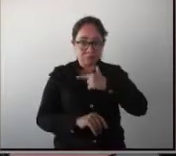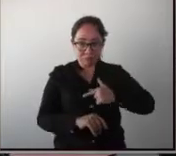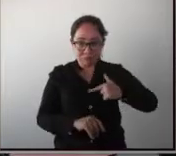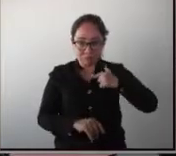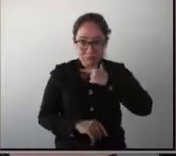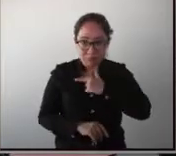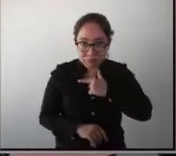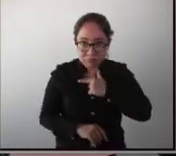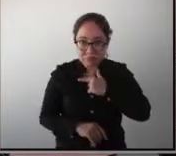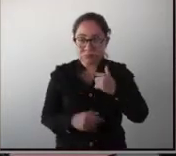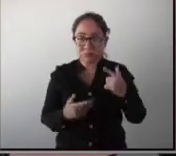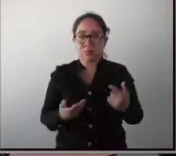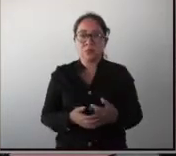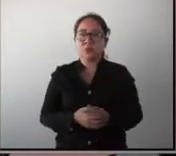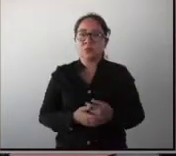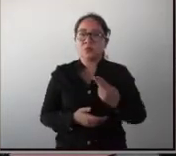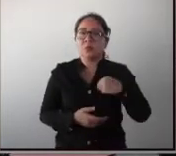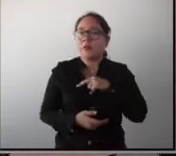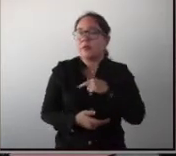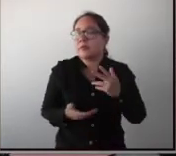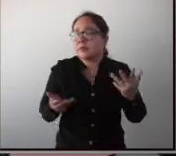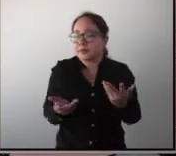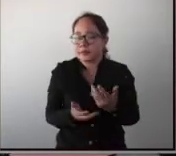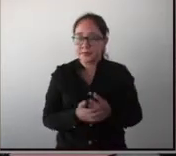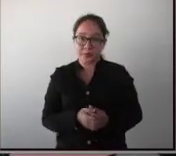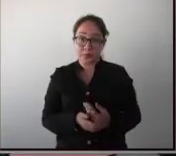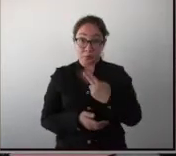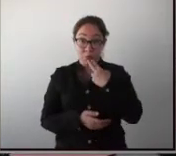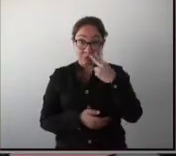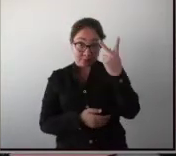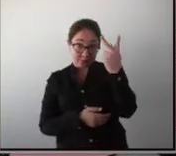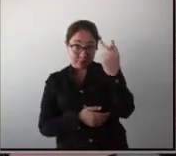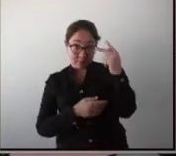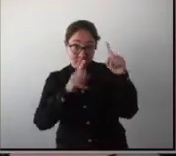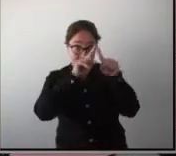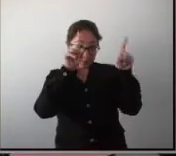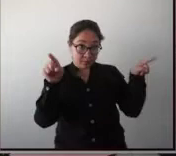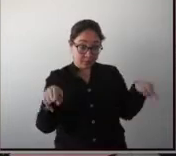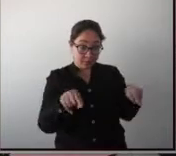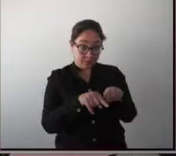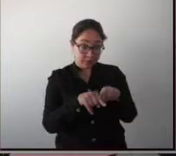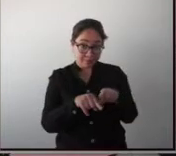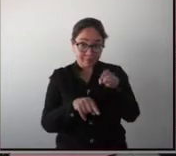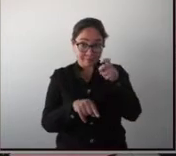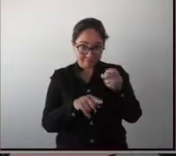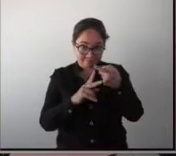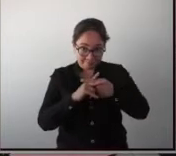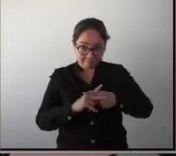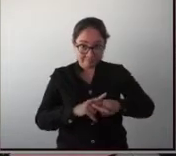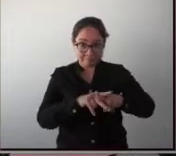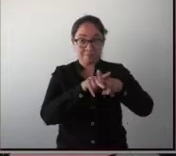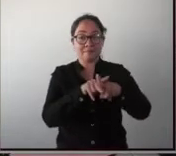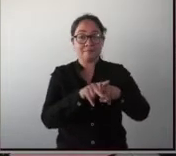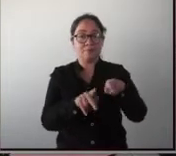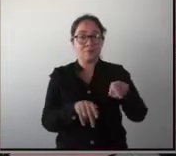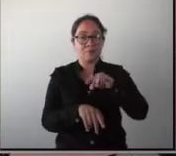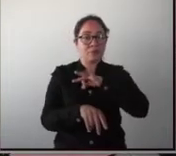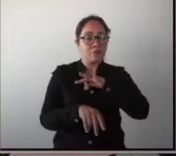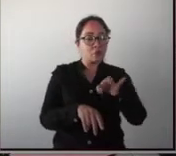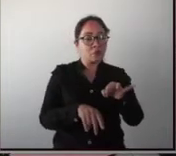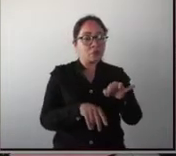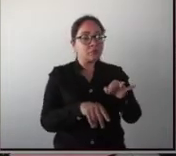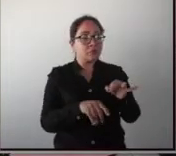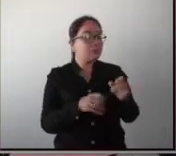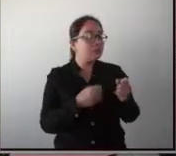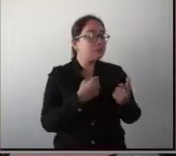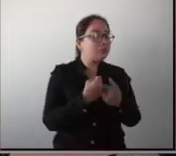Lo que nosotros hicimos fue, usando una televisión, que la televisión, con eso empezamos, que la televisión fuera la que le dijera